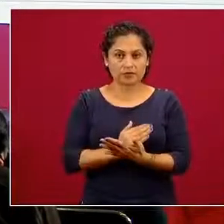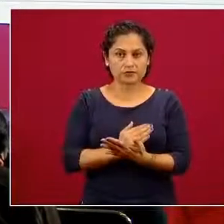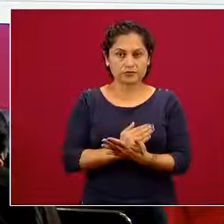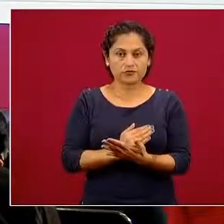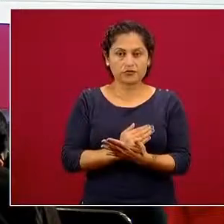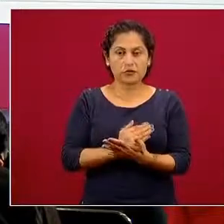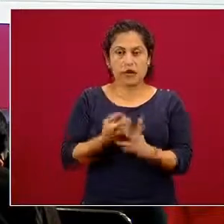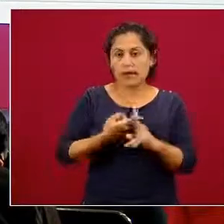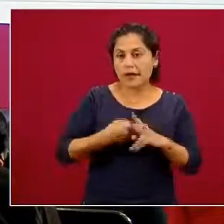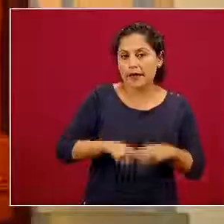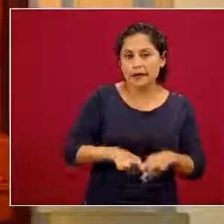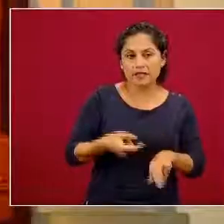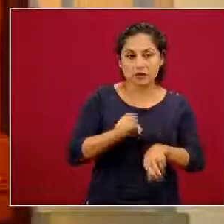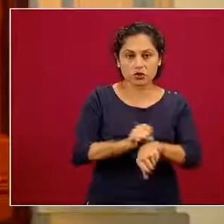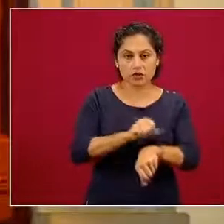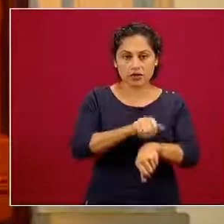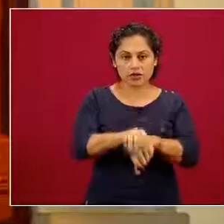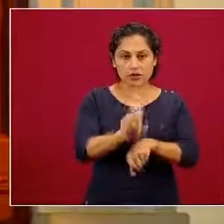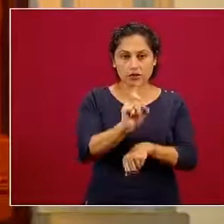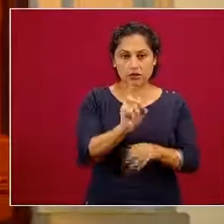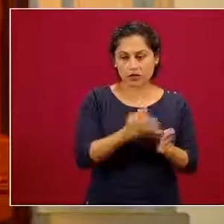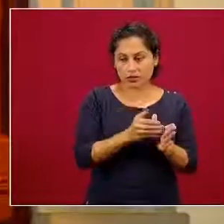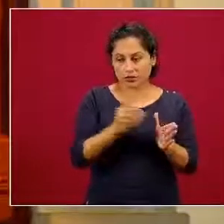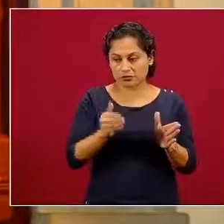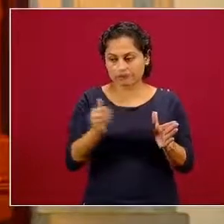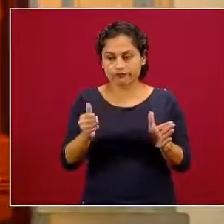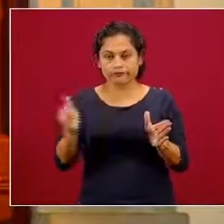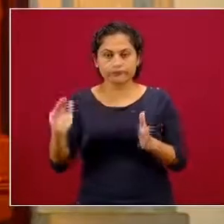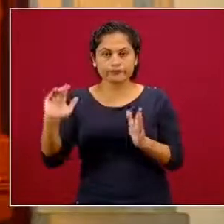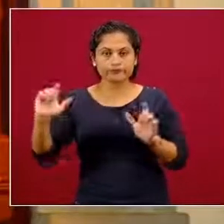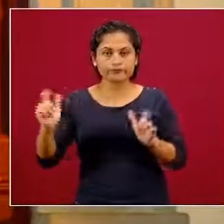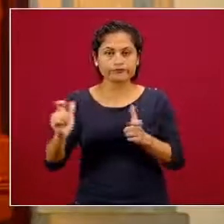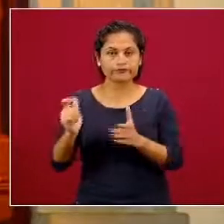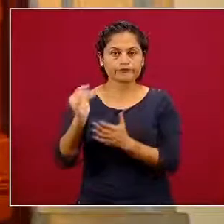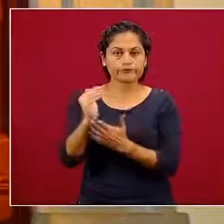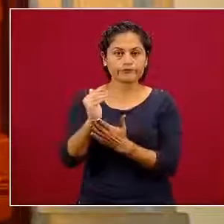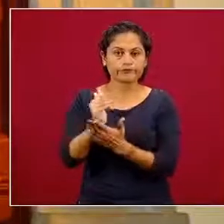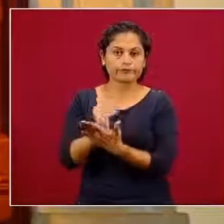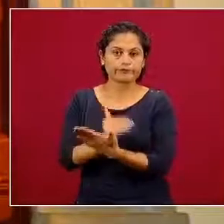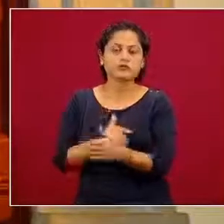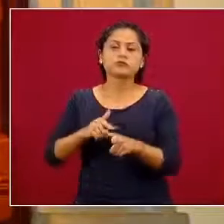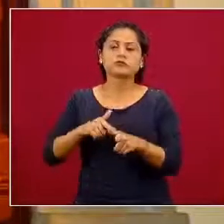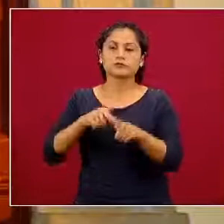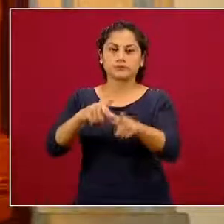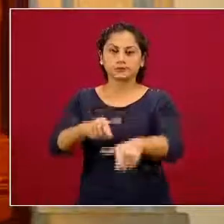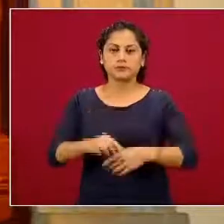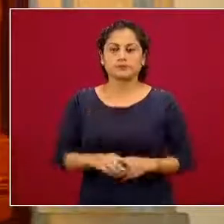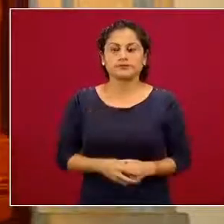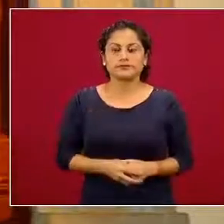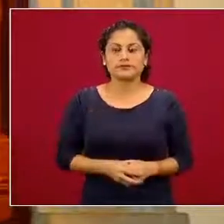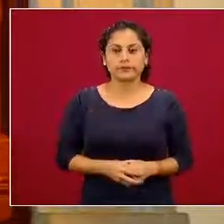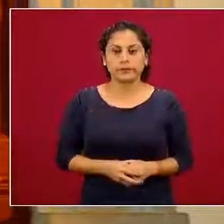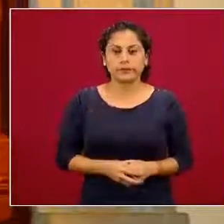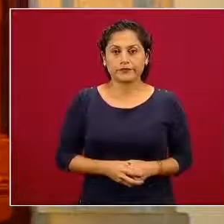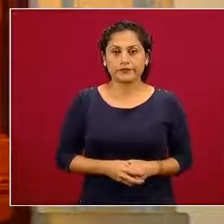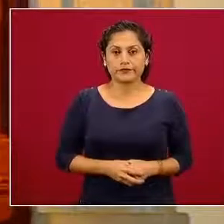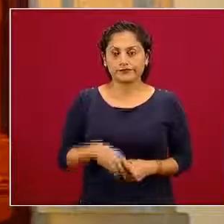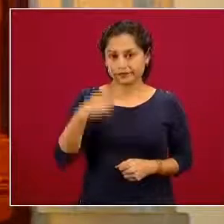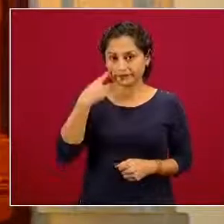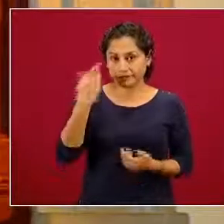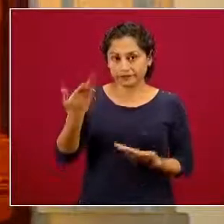30, como se ha venido presentando y por lo mismo continúa. Veamos la siguiente diapositiva.